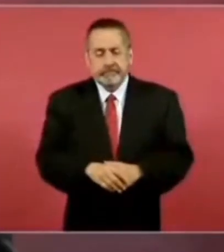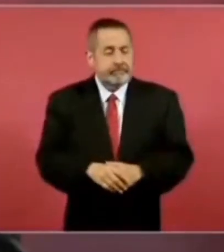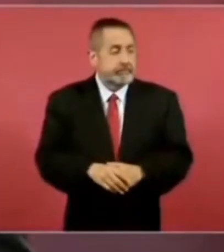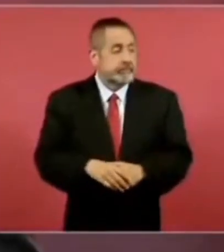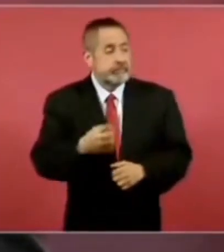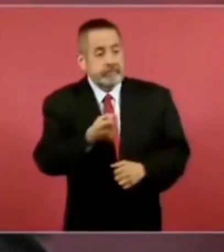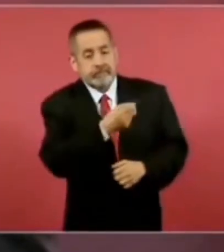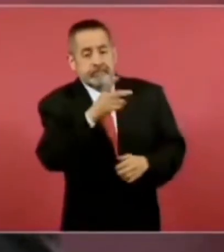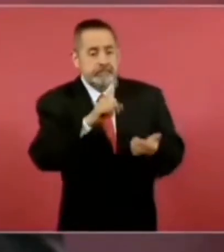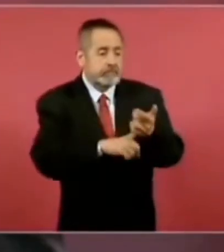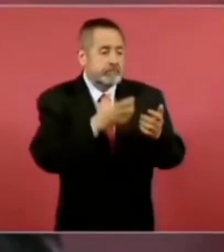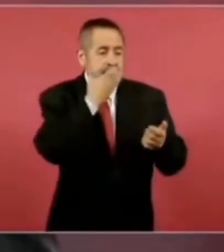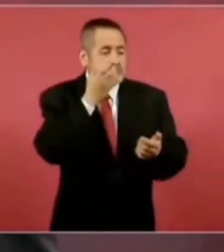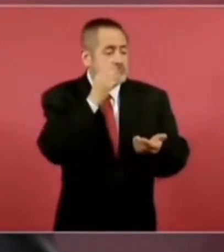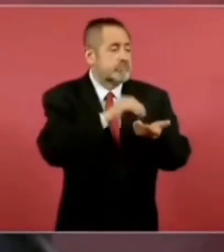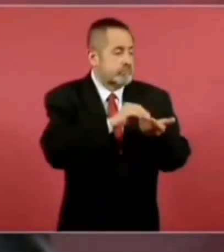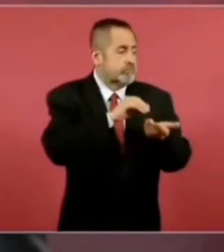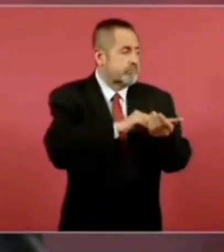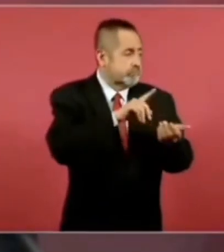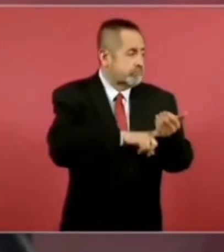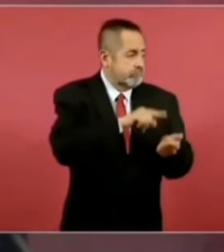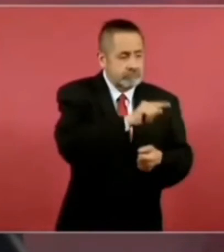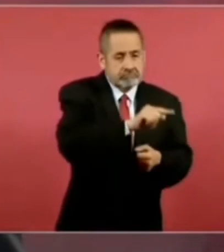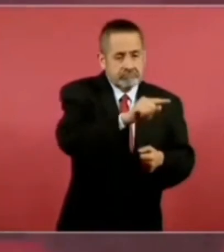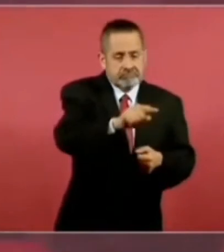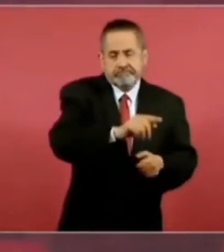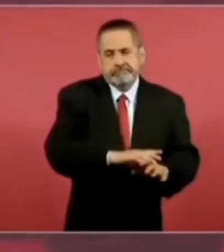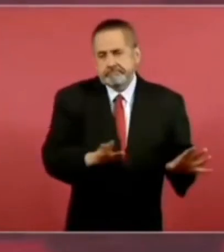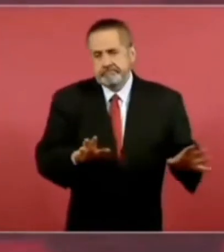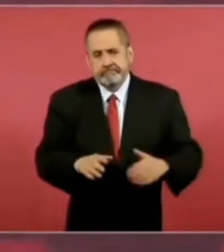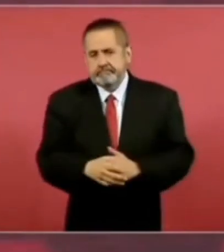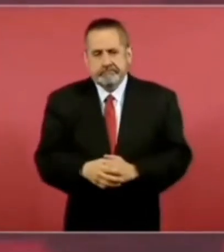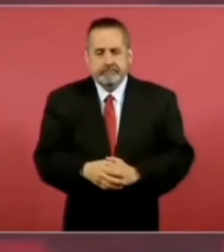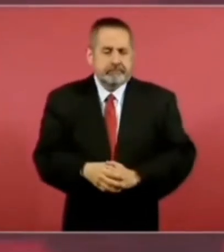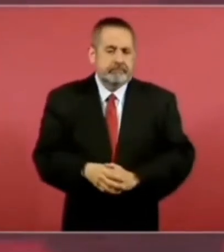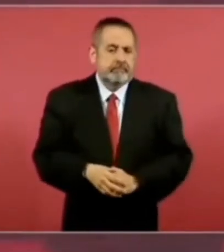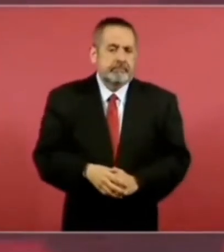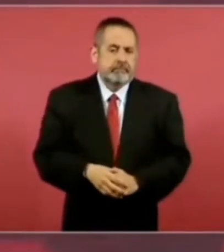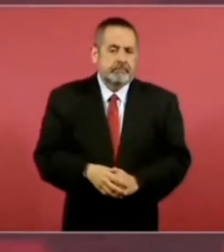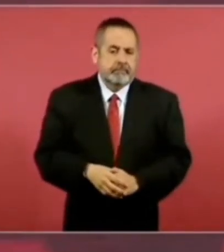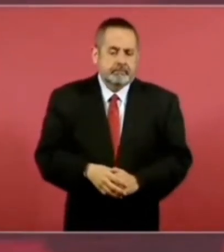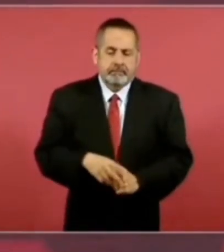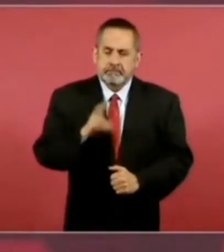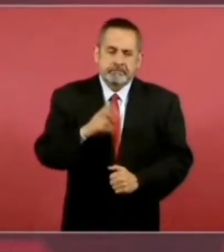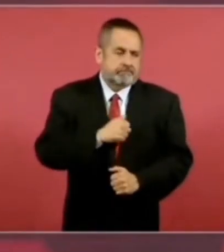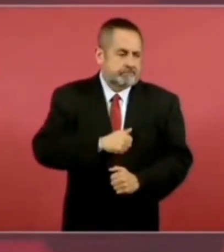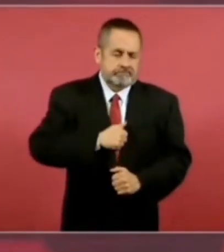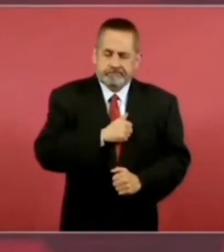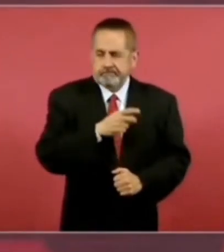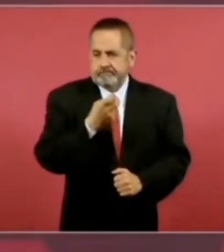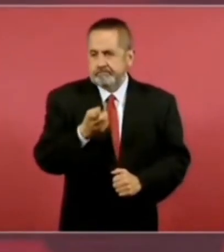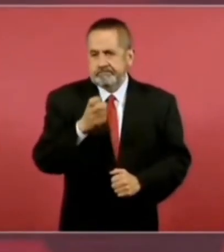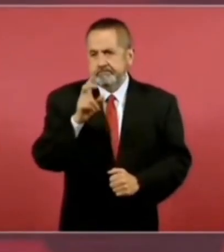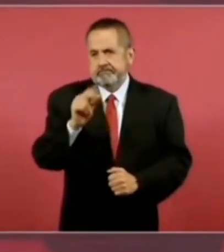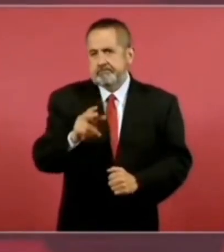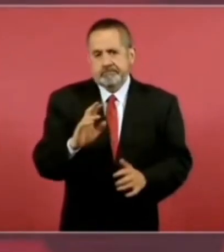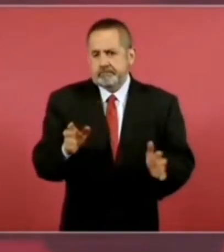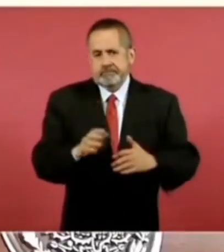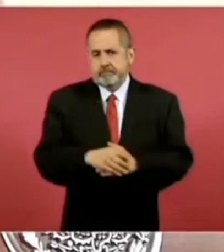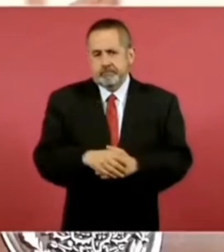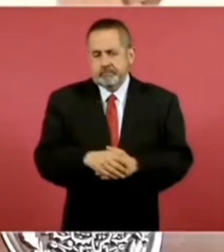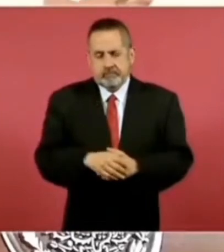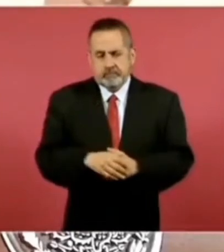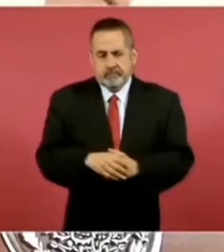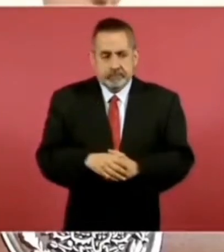esas prácticas, pero eso es lamentable, pero no es